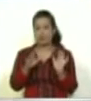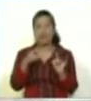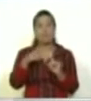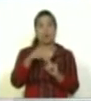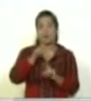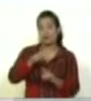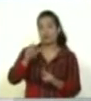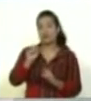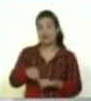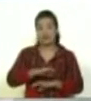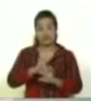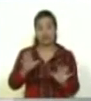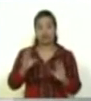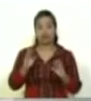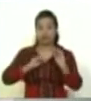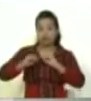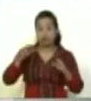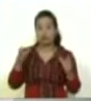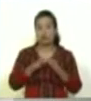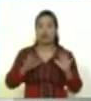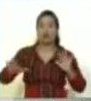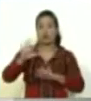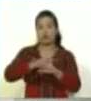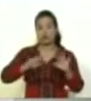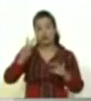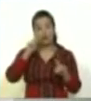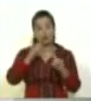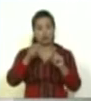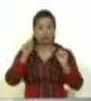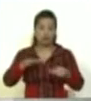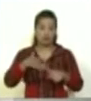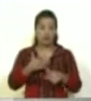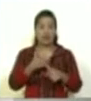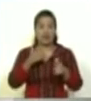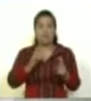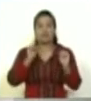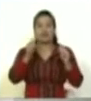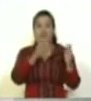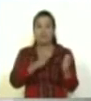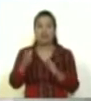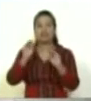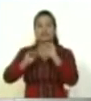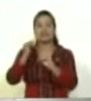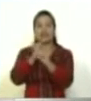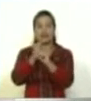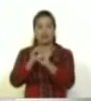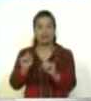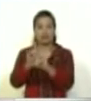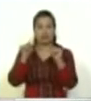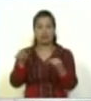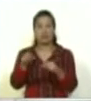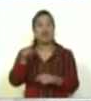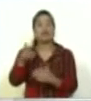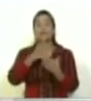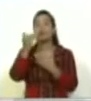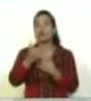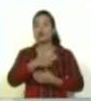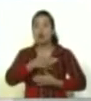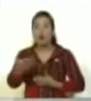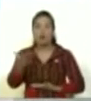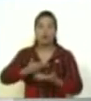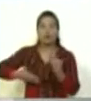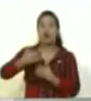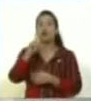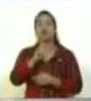conformando en varias partes del país para esta etapa digital. Porque hemos construido un proyecto colaborativo. No es nada más un equipo